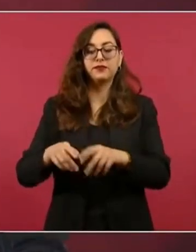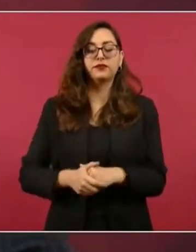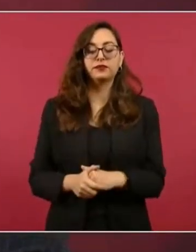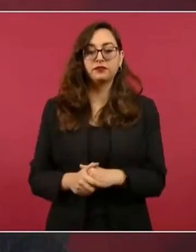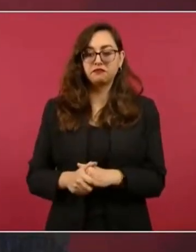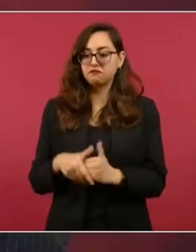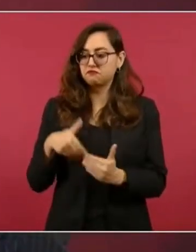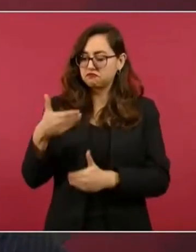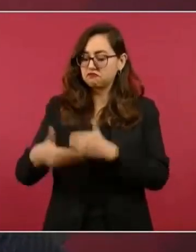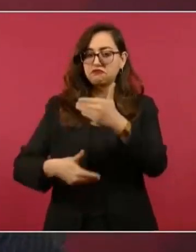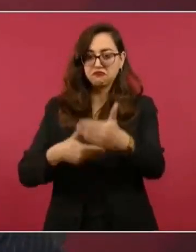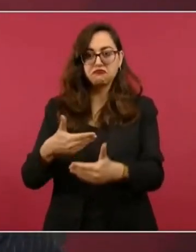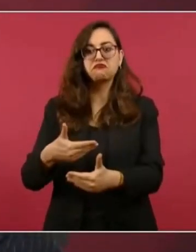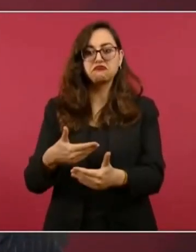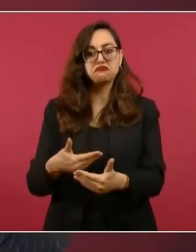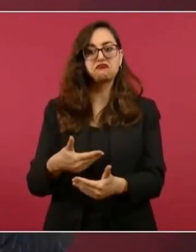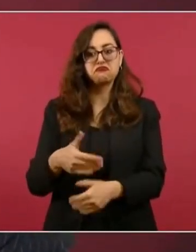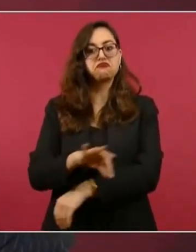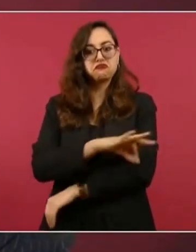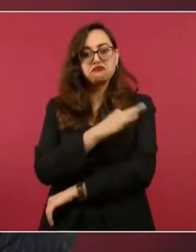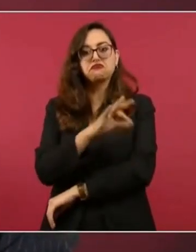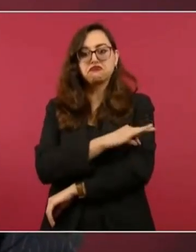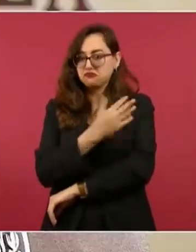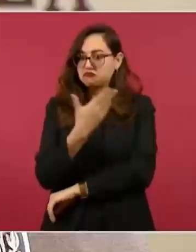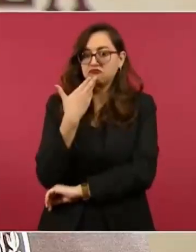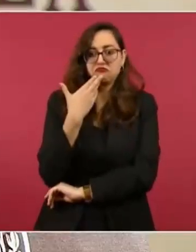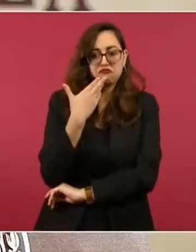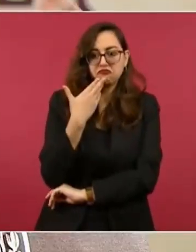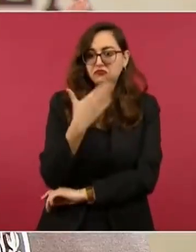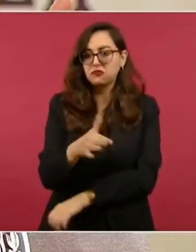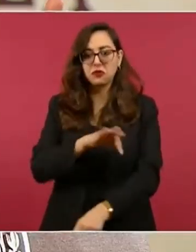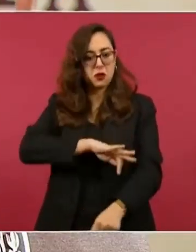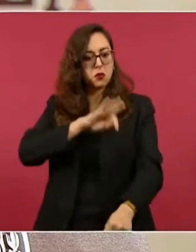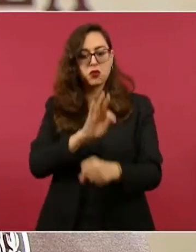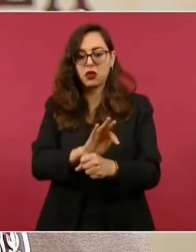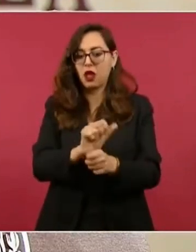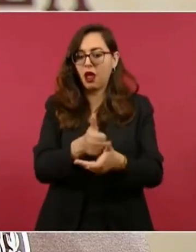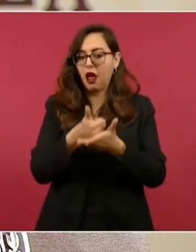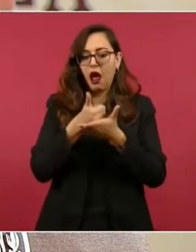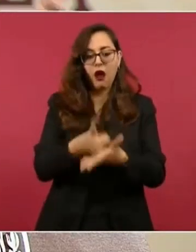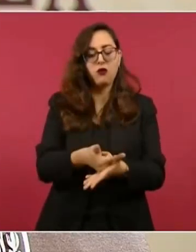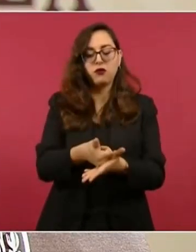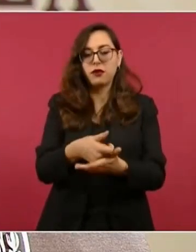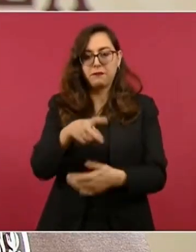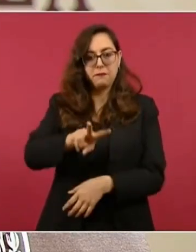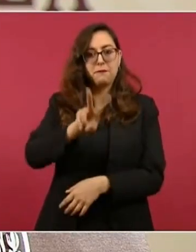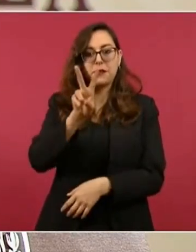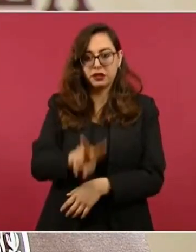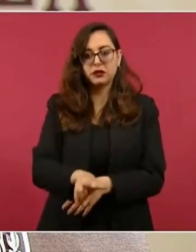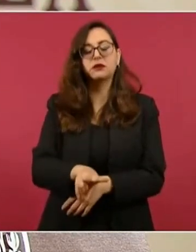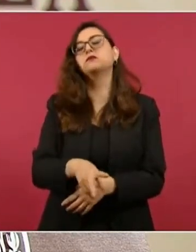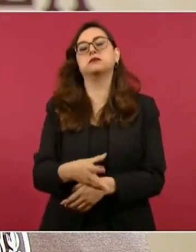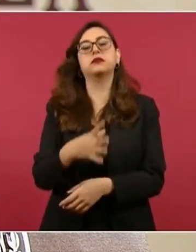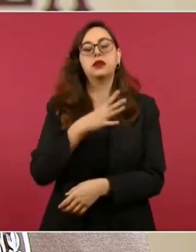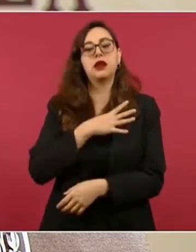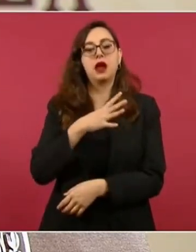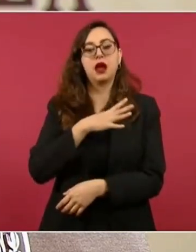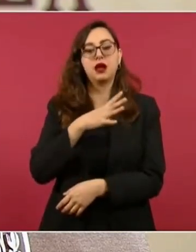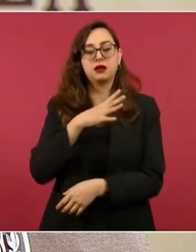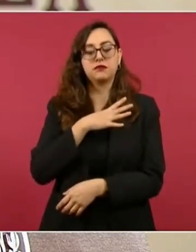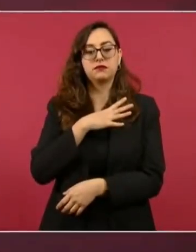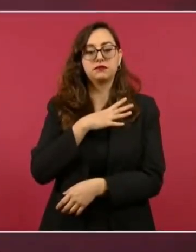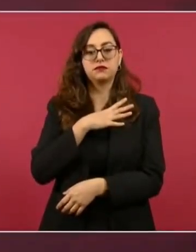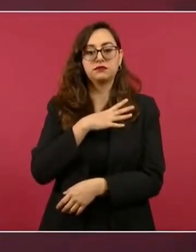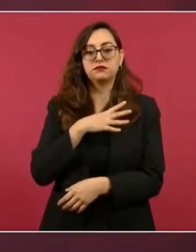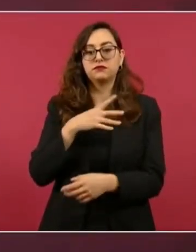Presentó evidencia de ser una vacuna muy competente, muy capaz de generar protección, inmunidad, y tiene